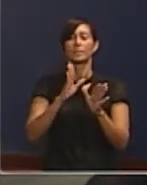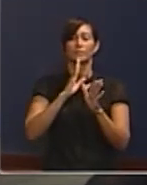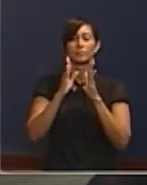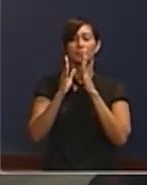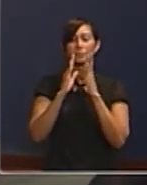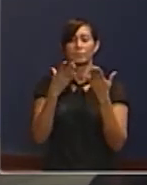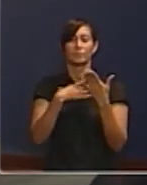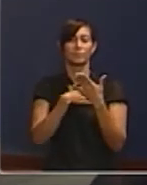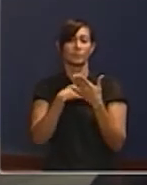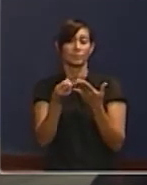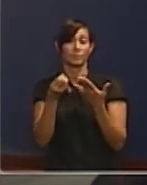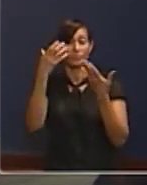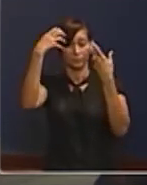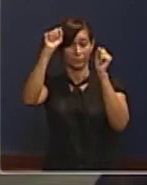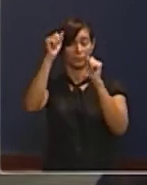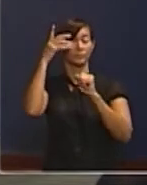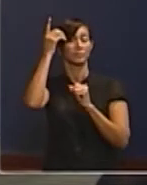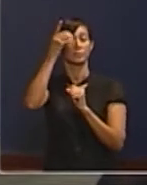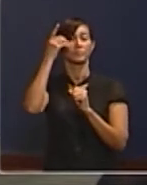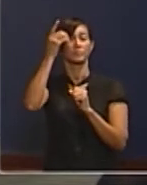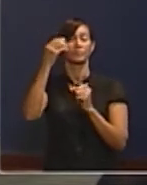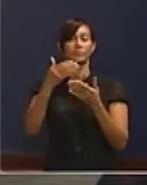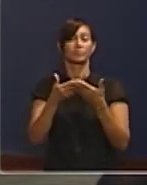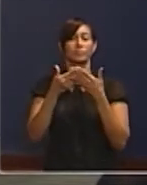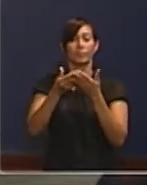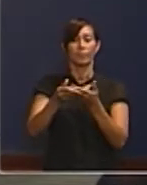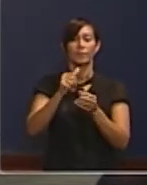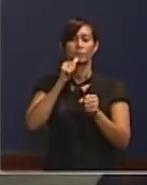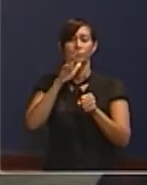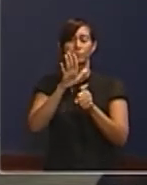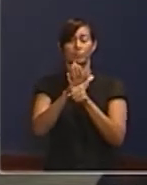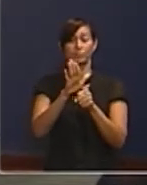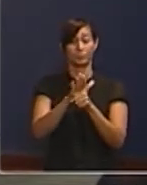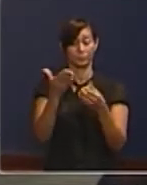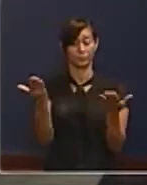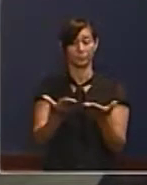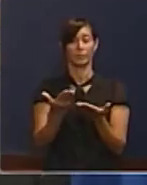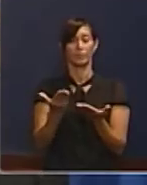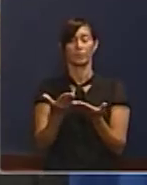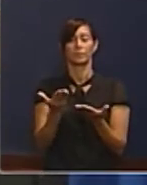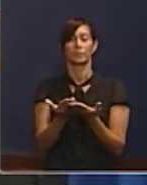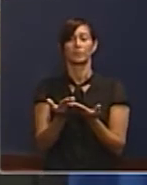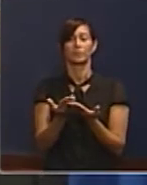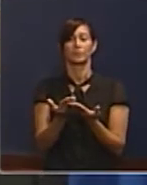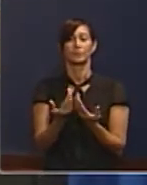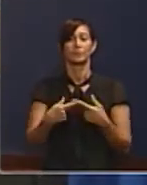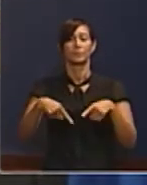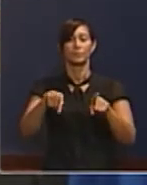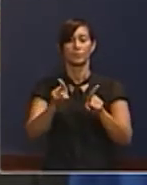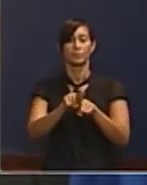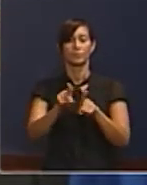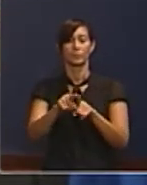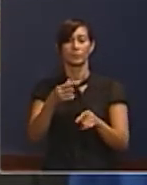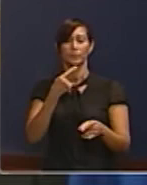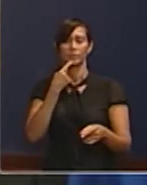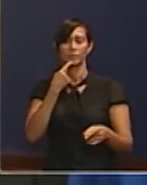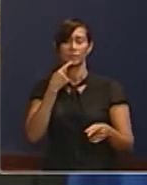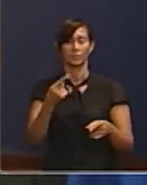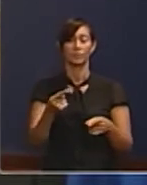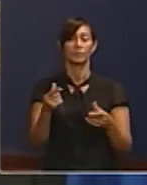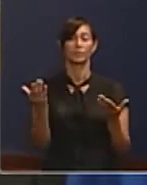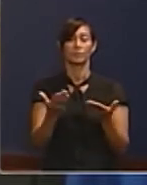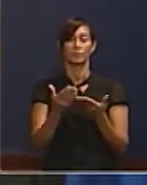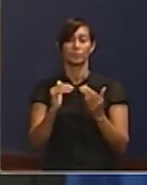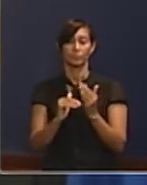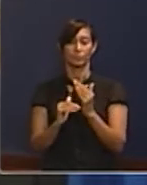lo que el presidente les ha garantizado a ellos como inversionistas, y la decisión que ellos han tomado de